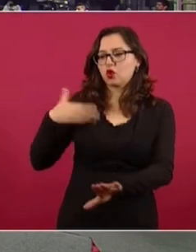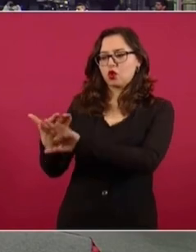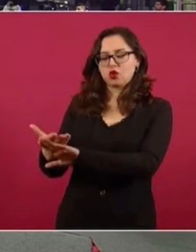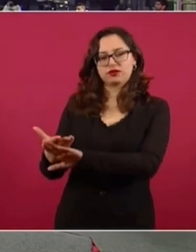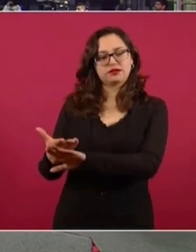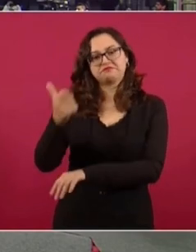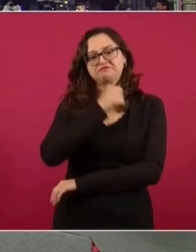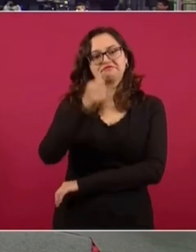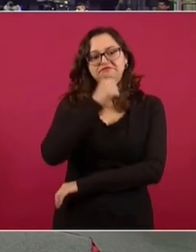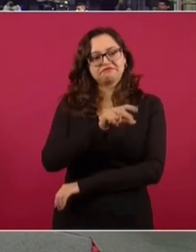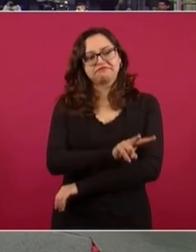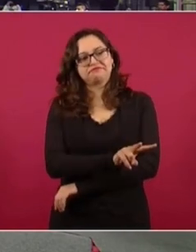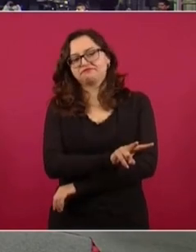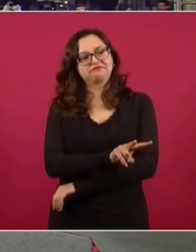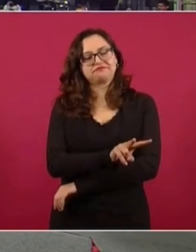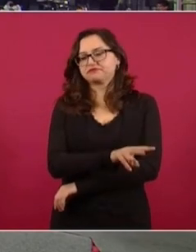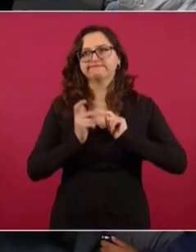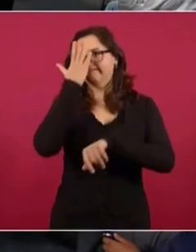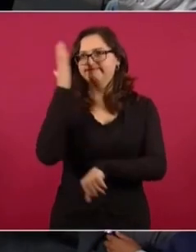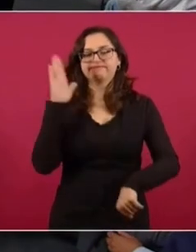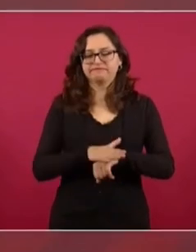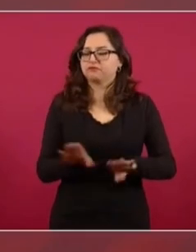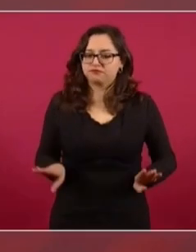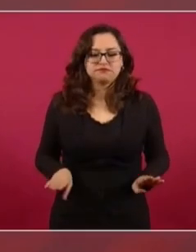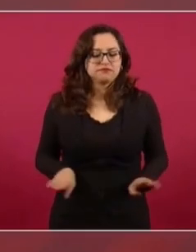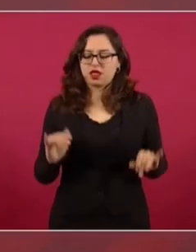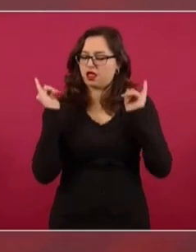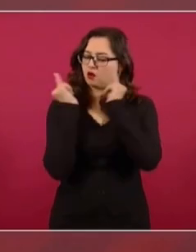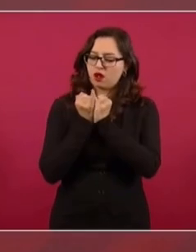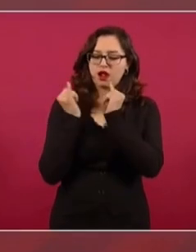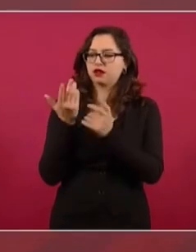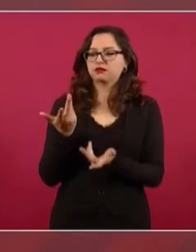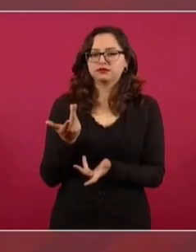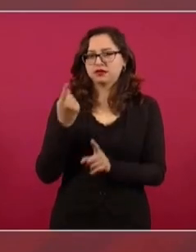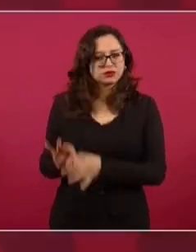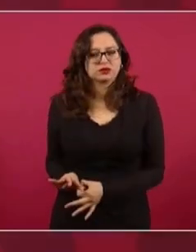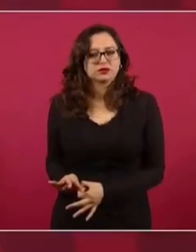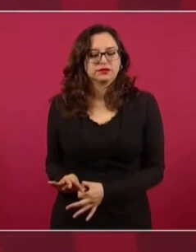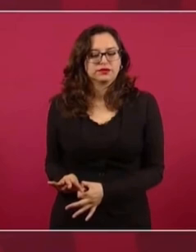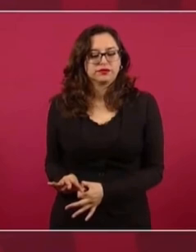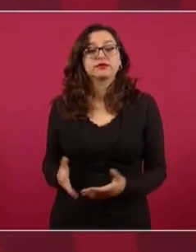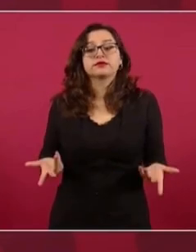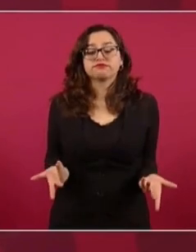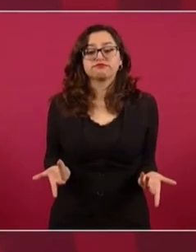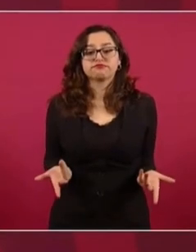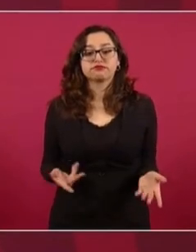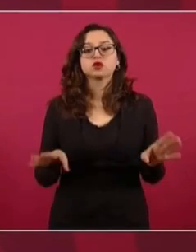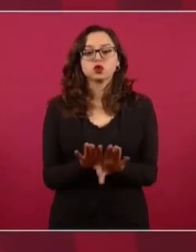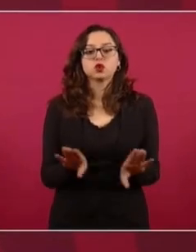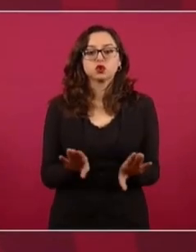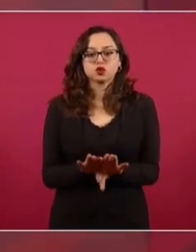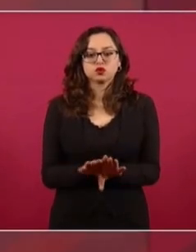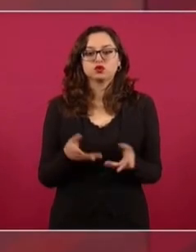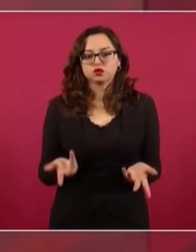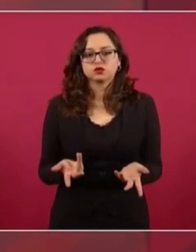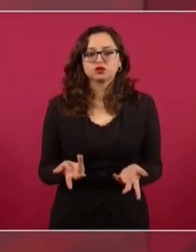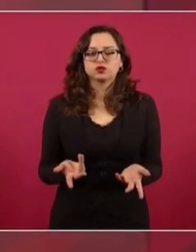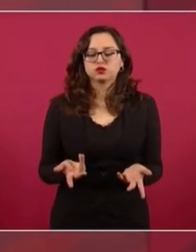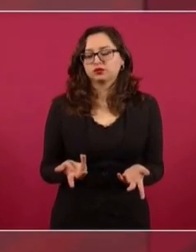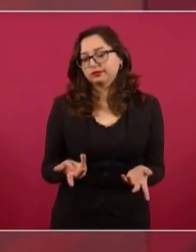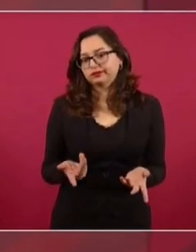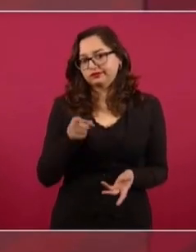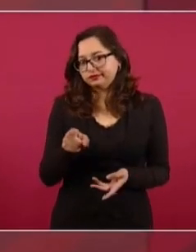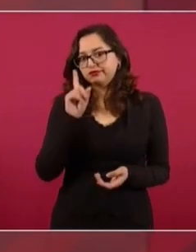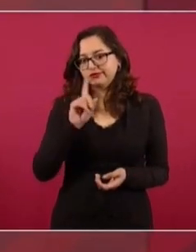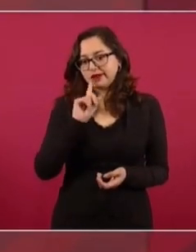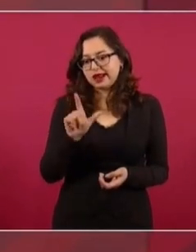y no se nos olvida, y no hemos cambiado. Tenemos las mismas convicciones. De modo que vamos a investigar lo que